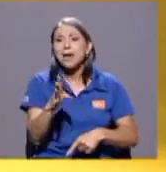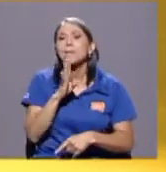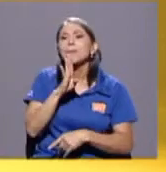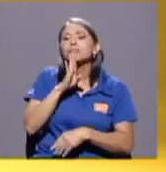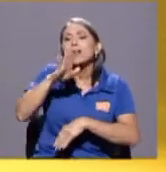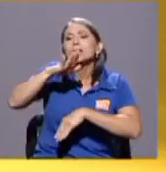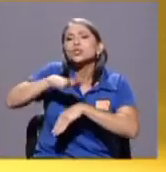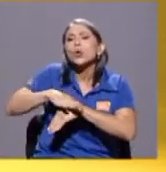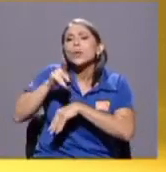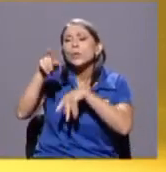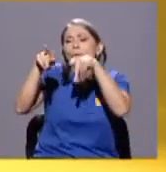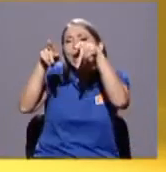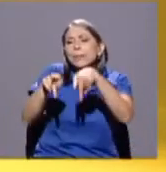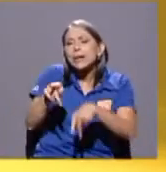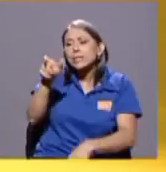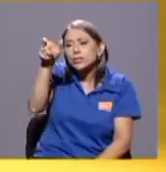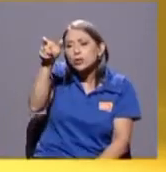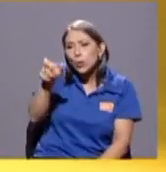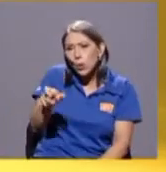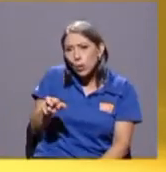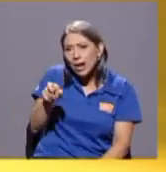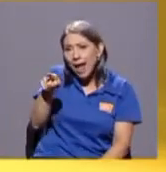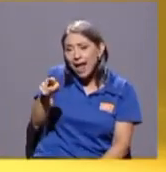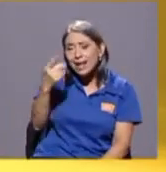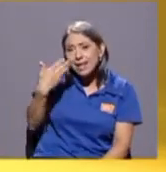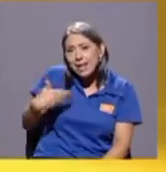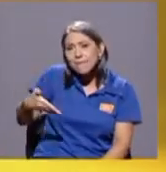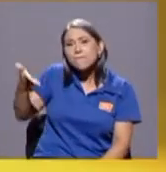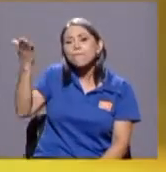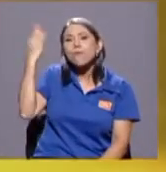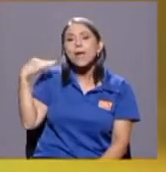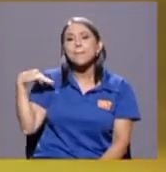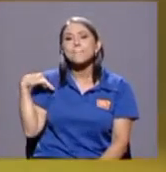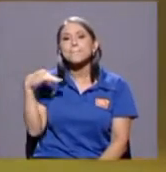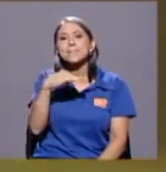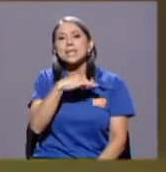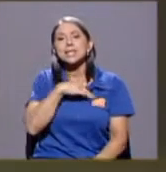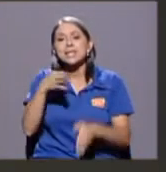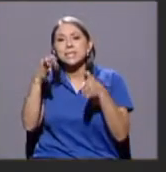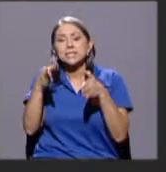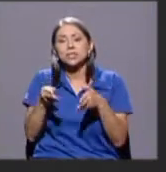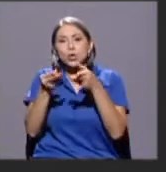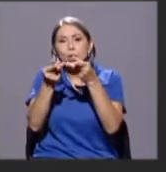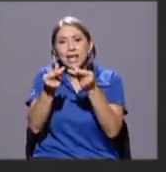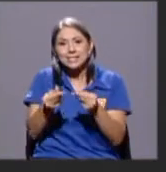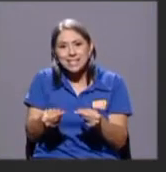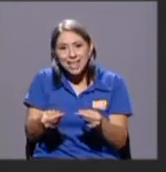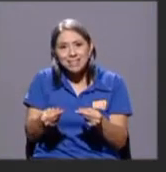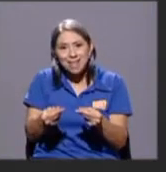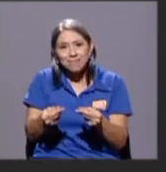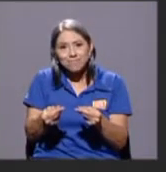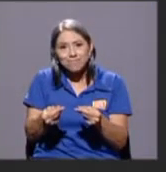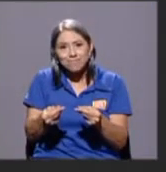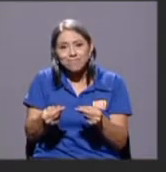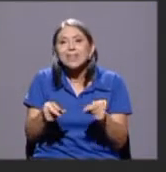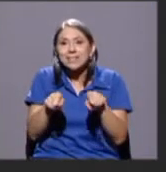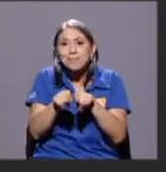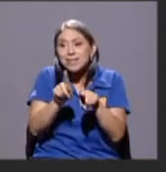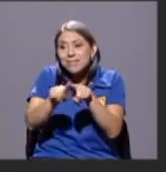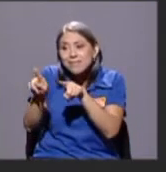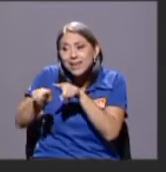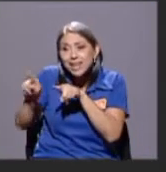ministro de Hacienda, entre otras tareas.